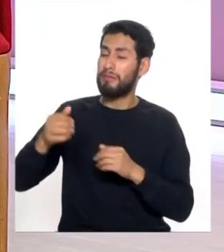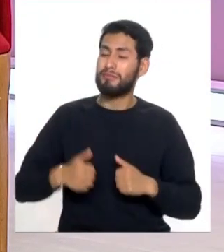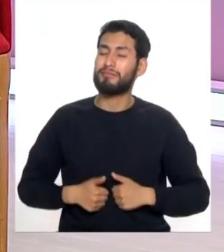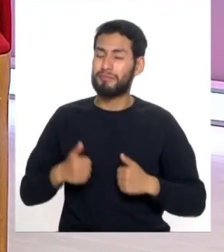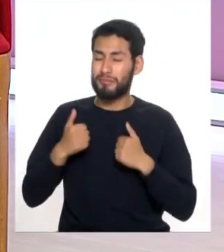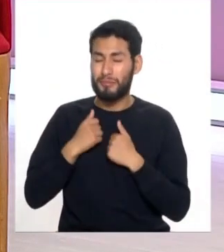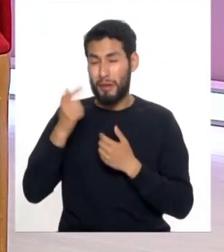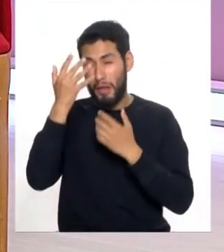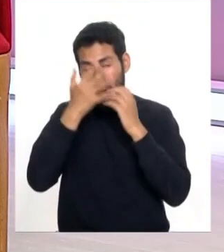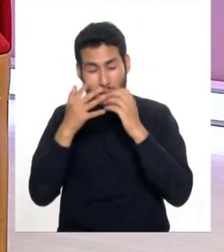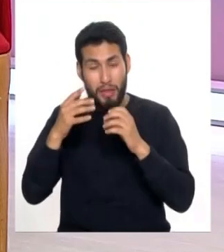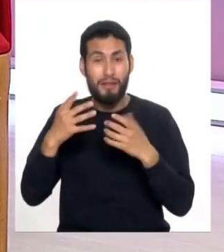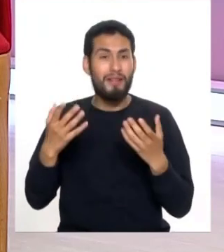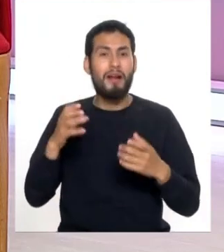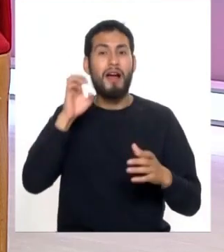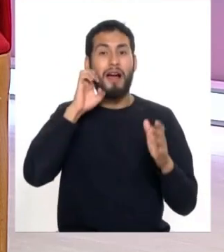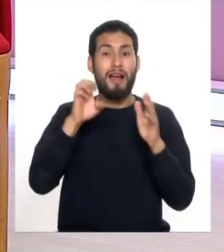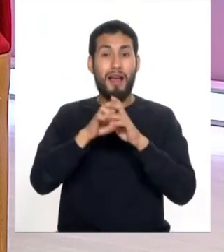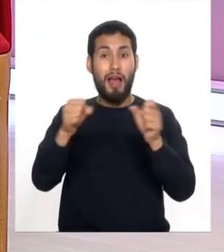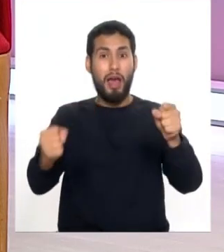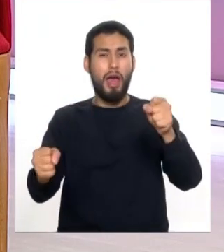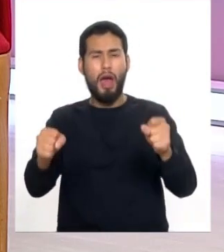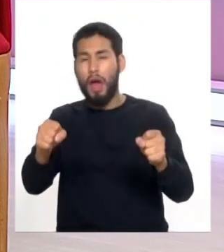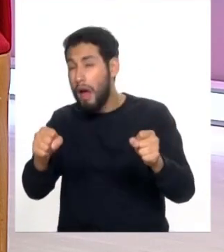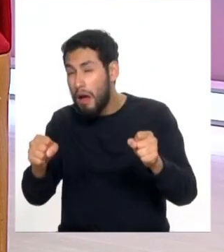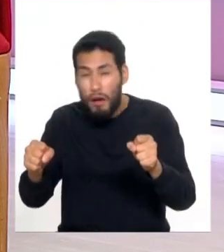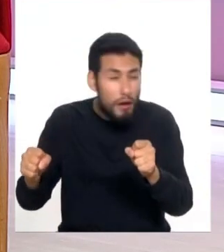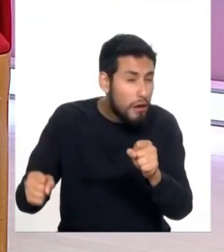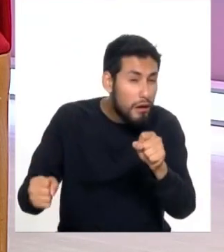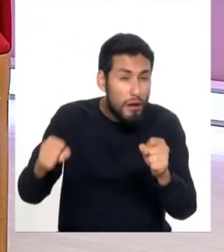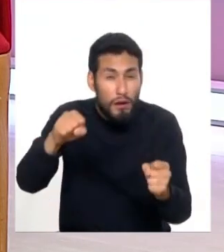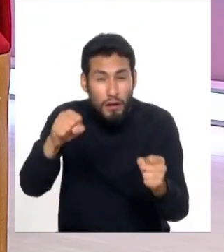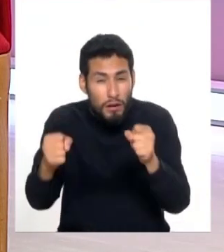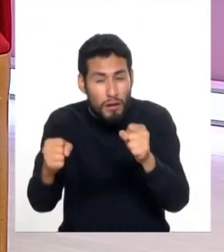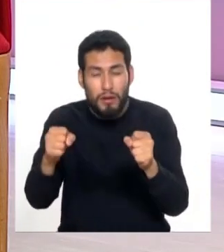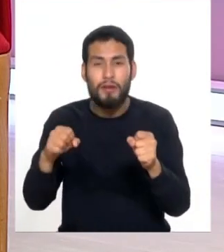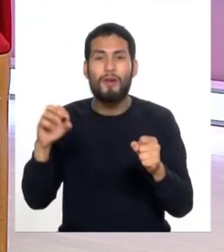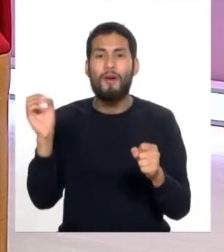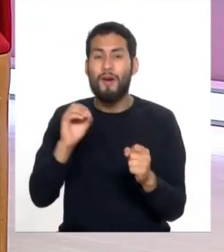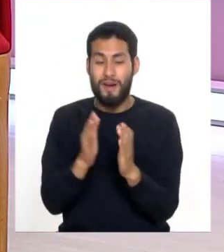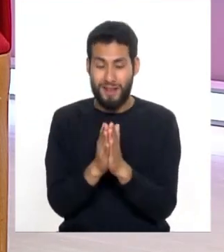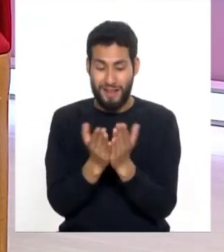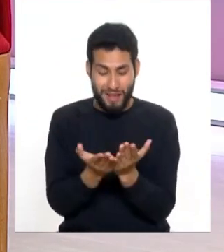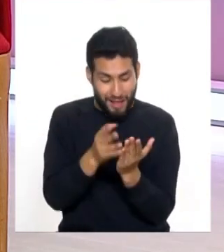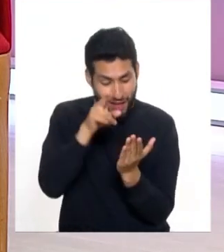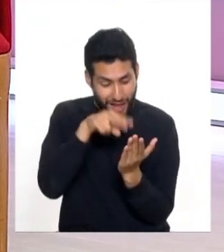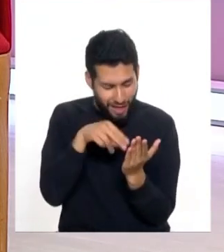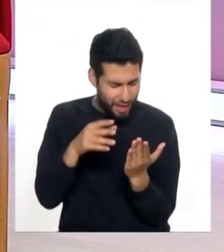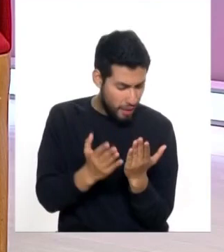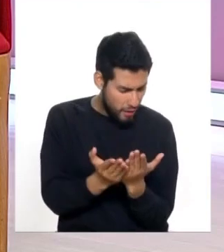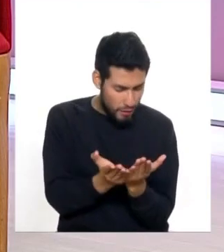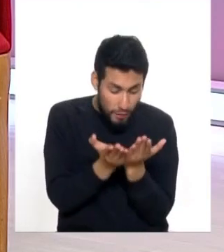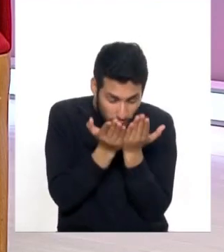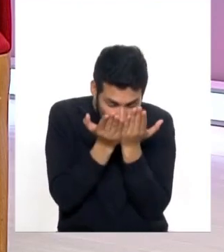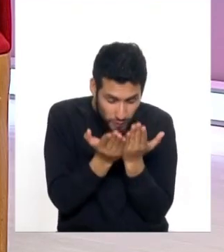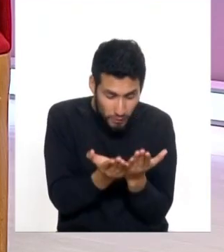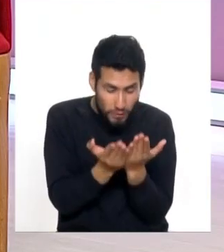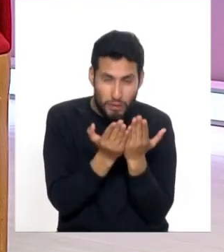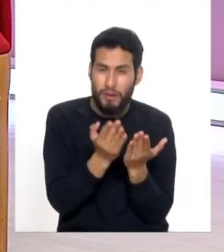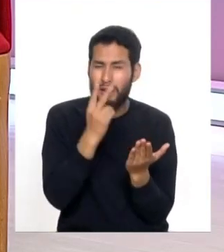ya no va a manejar igual ya no va a poder leer igual es más no reconoce los rostros de las personas alrededor entonces